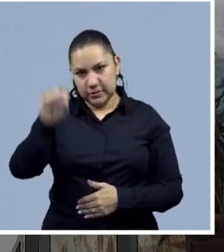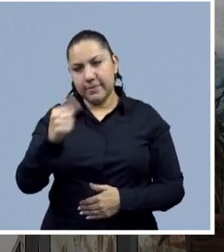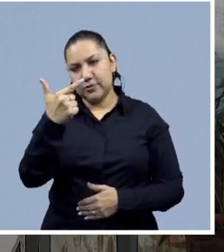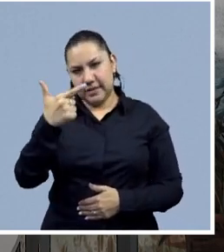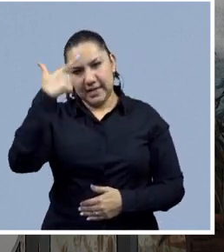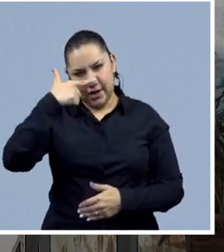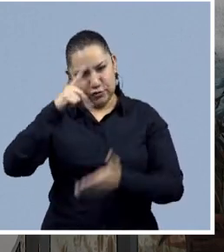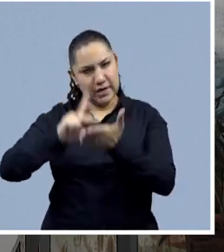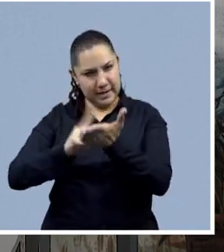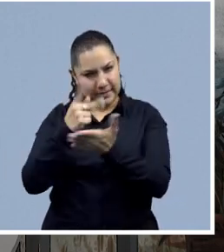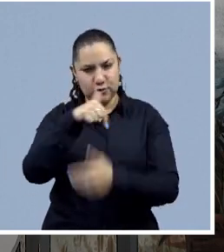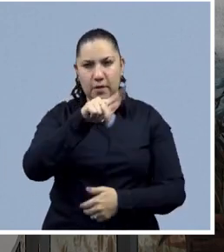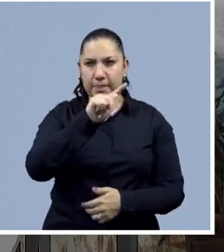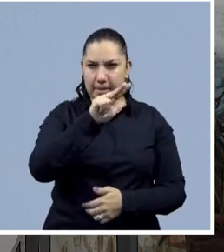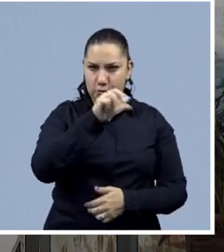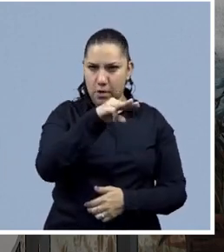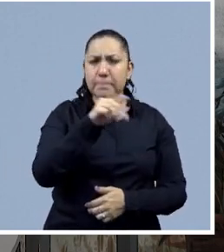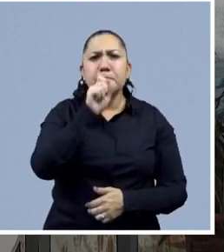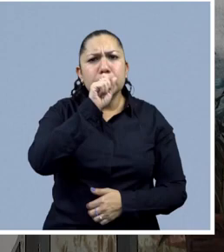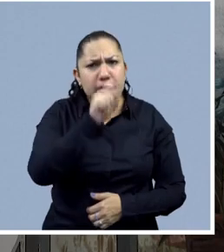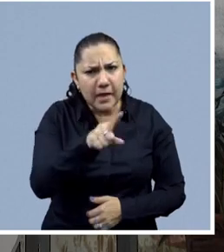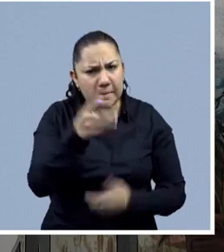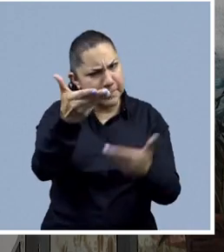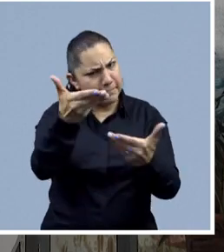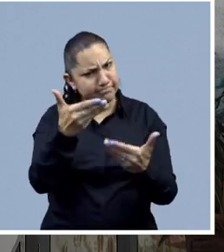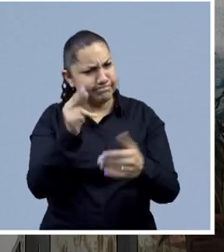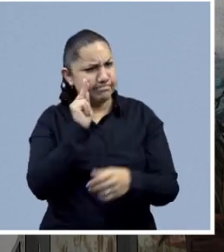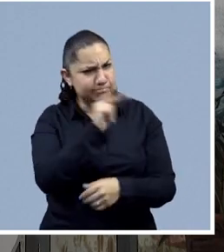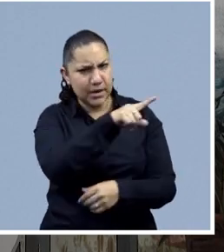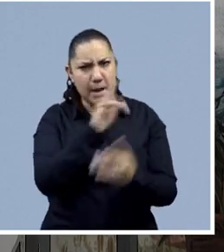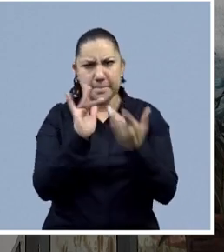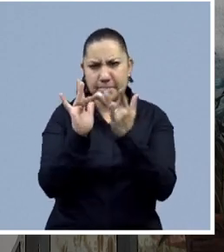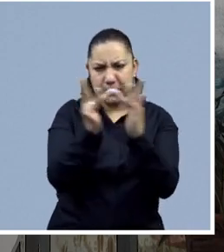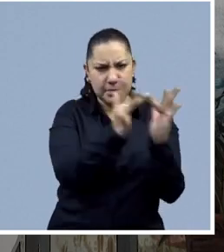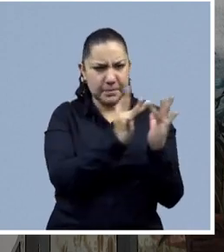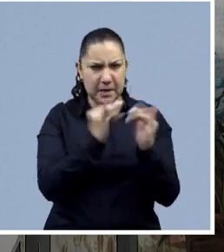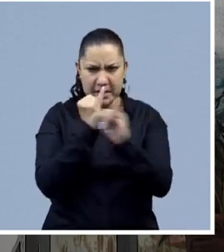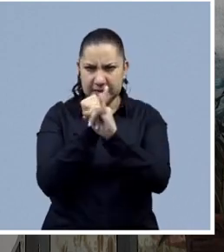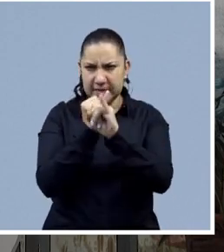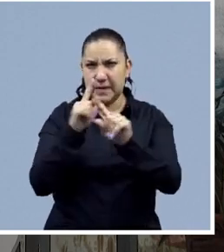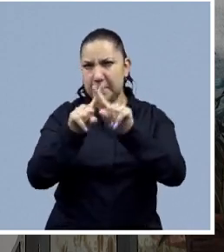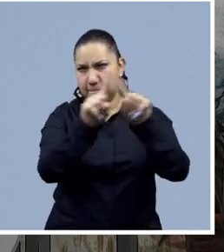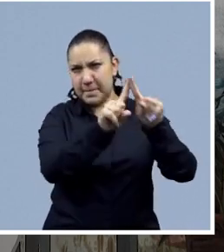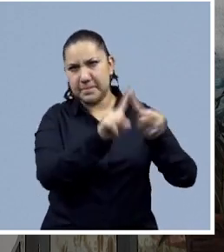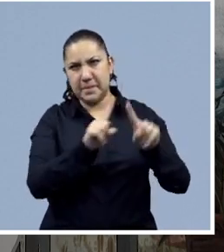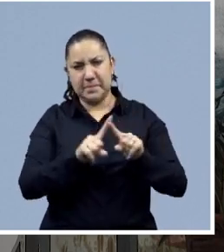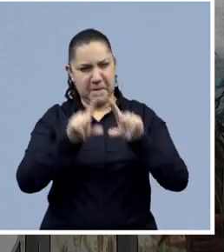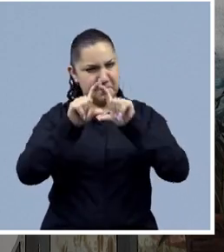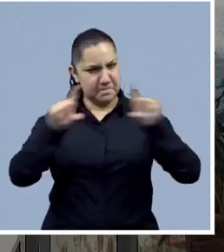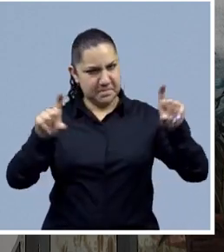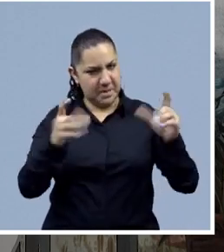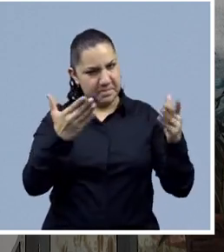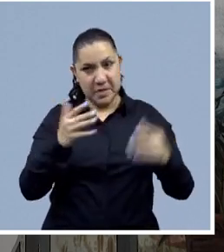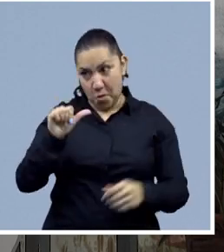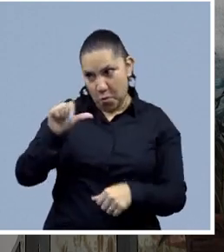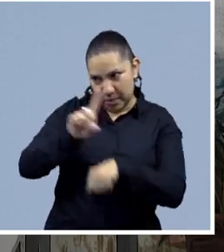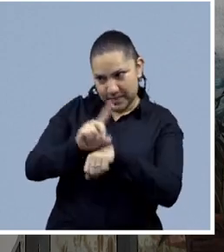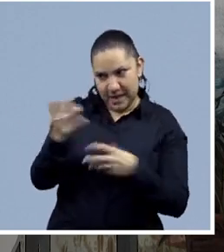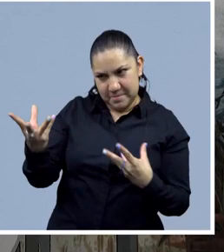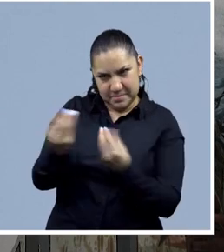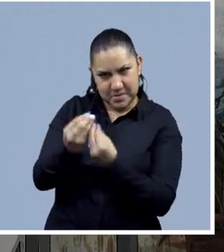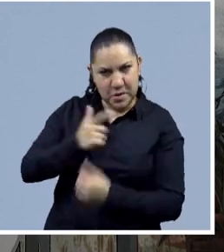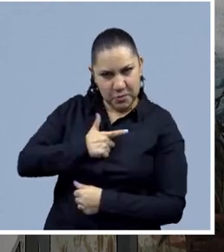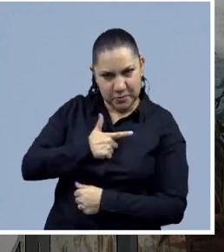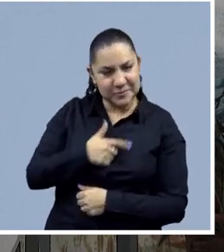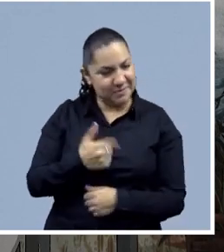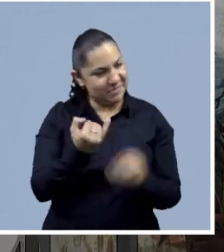sábado su repetición a las 19 horas aquí por TVUNAM. También no olviden seguirnos a través de nuestras redes sociales que aparecen en su pantalla. Frida, fue un gusto